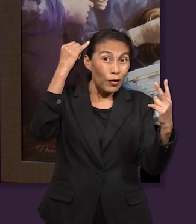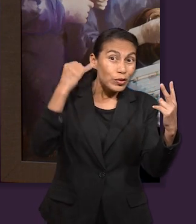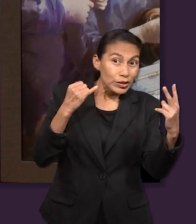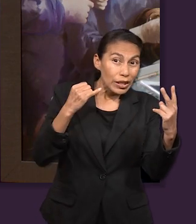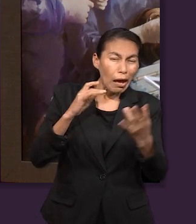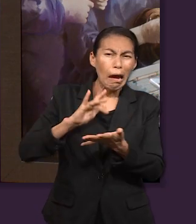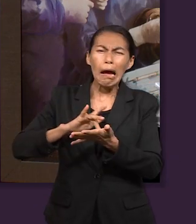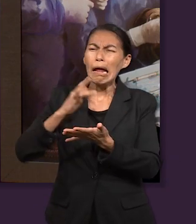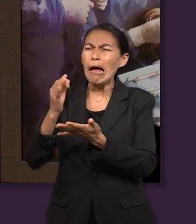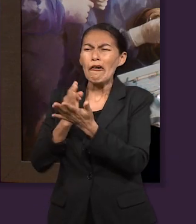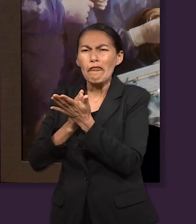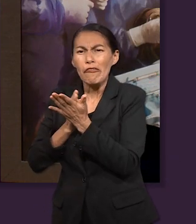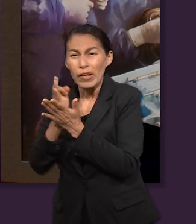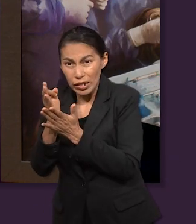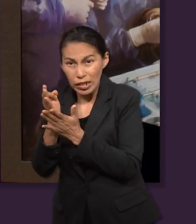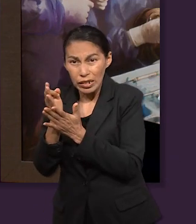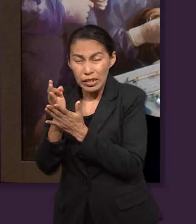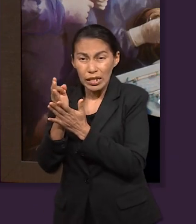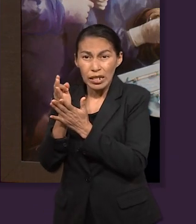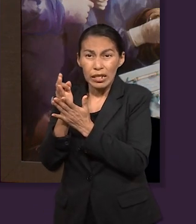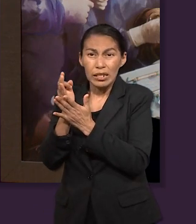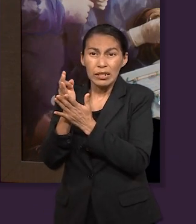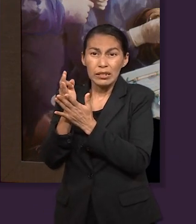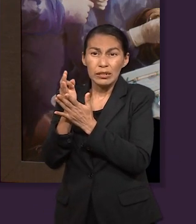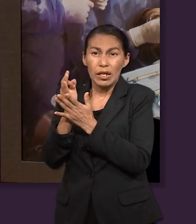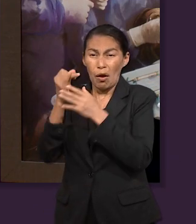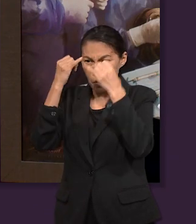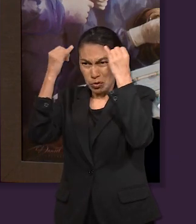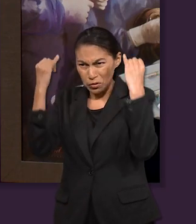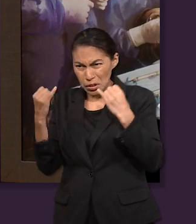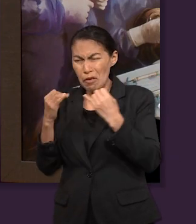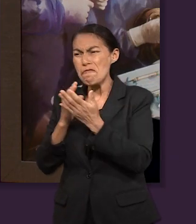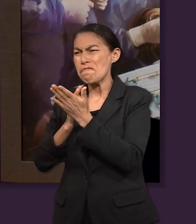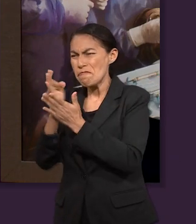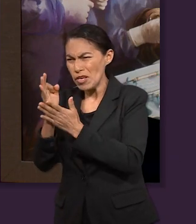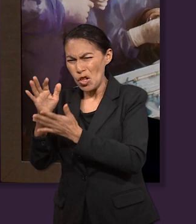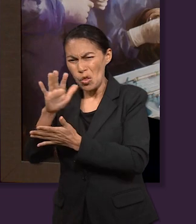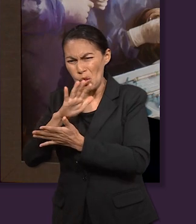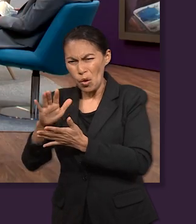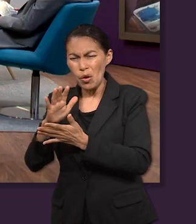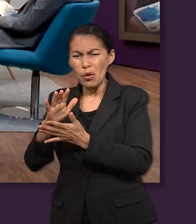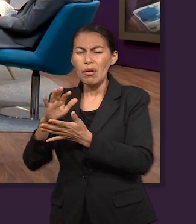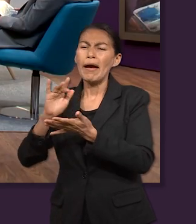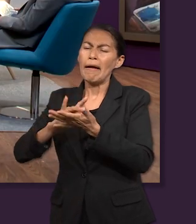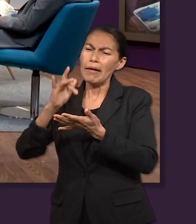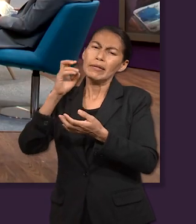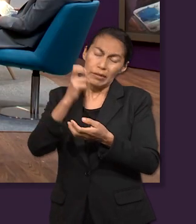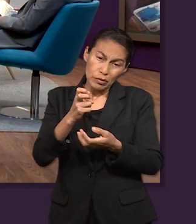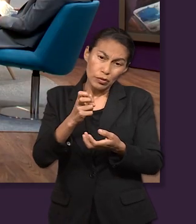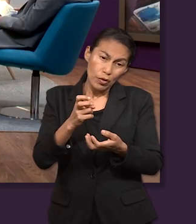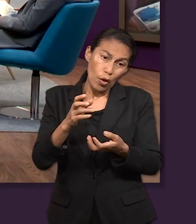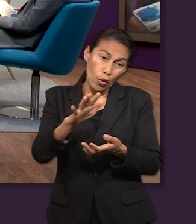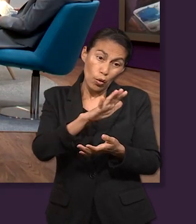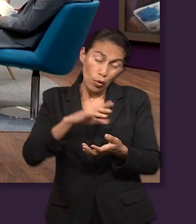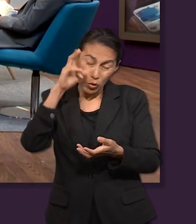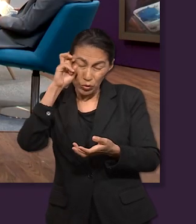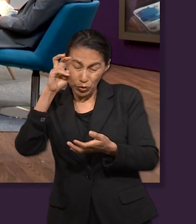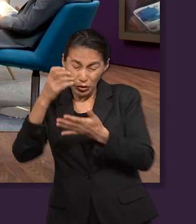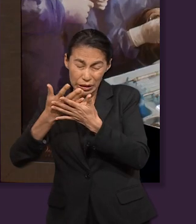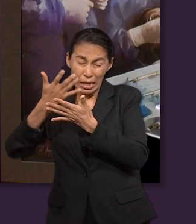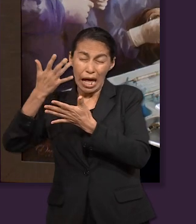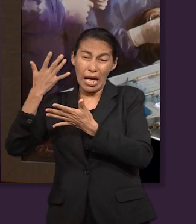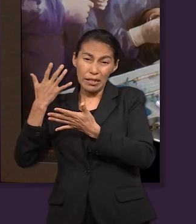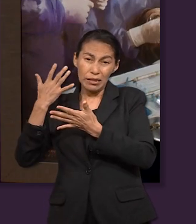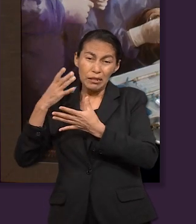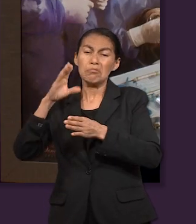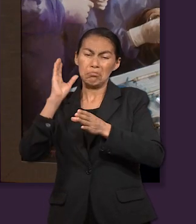fidelidad de José, se cumplieron los sueños que él tuvo en su tierna infancia, en